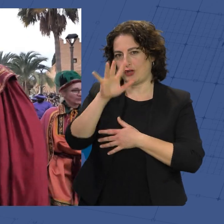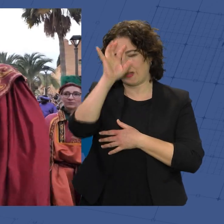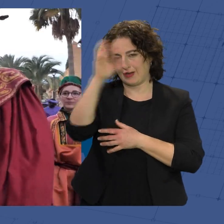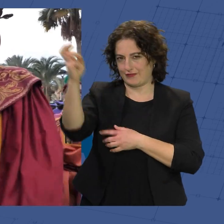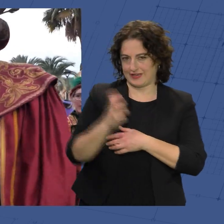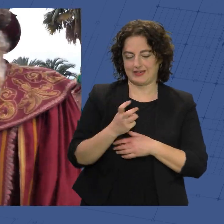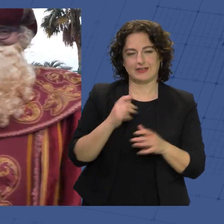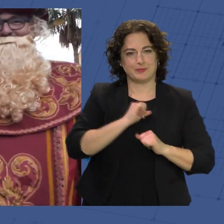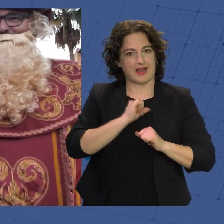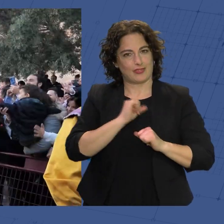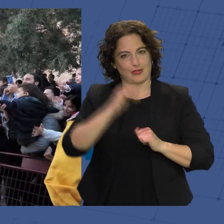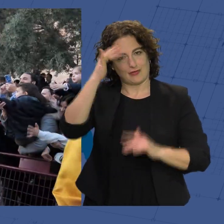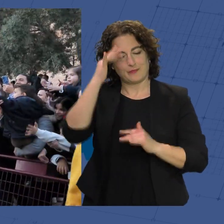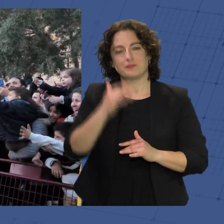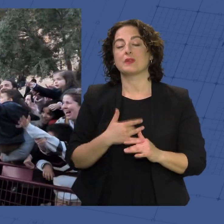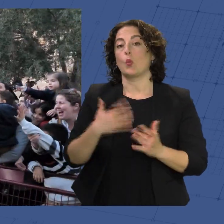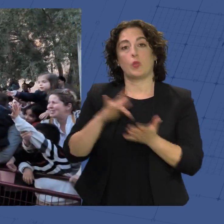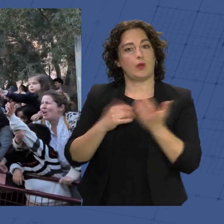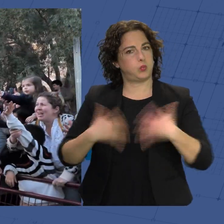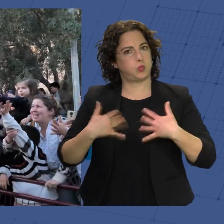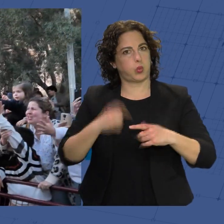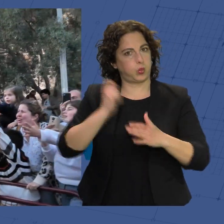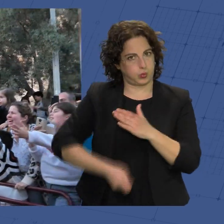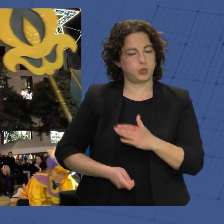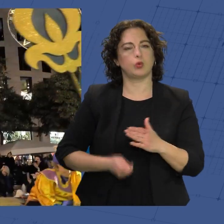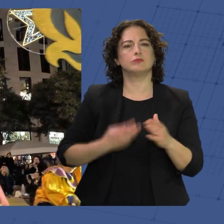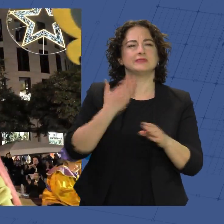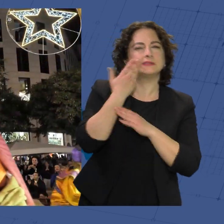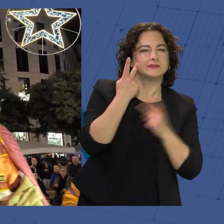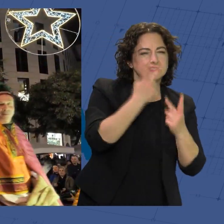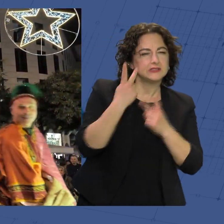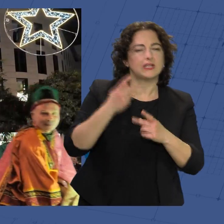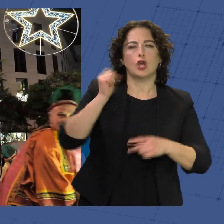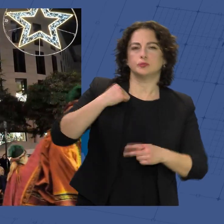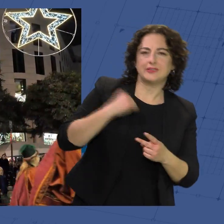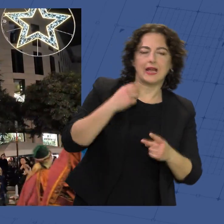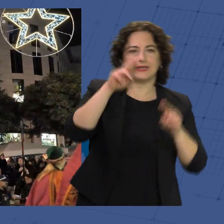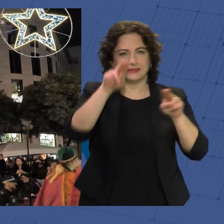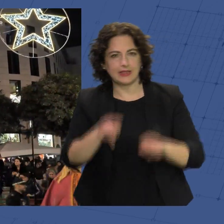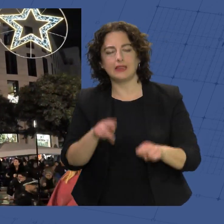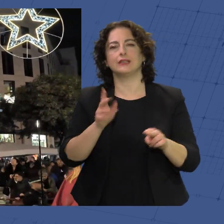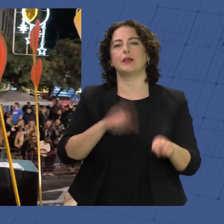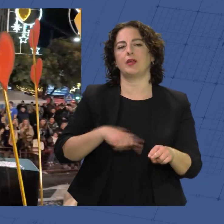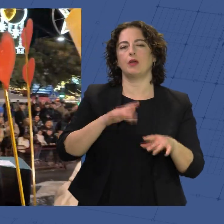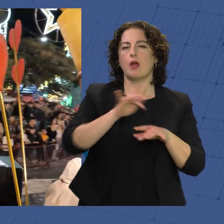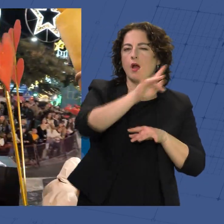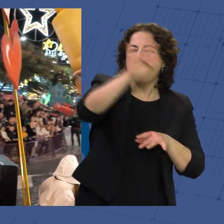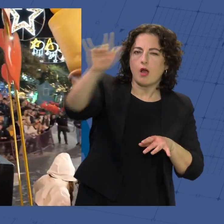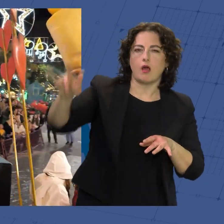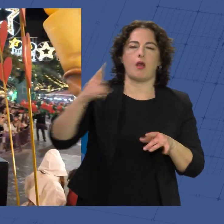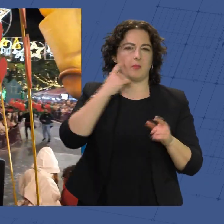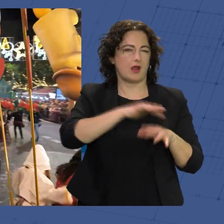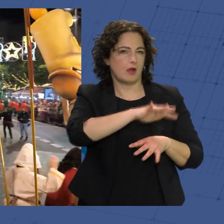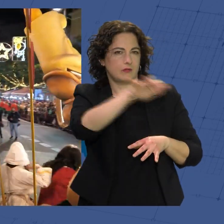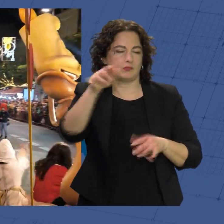enero. Será un día muy intenso para los magos de Oriente, que además de visitar hospitales y residencias, recorrerán la capital en la cabalgata más